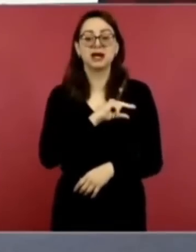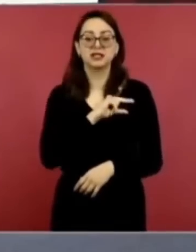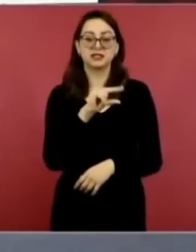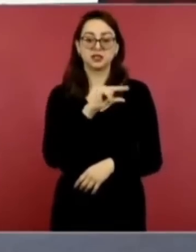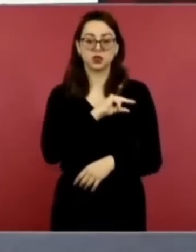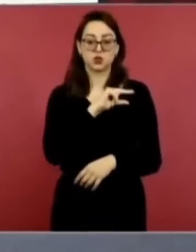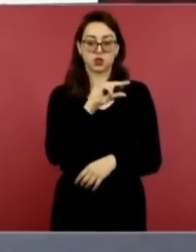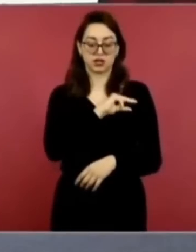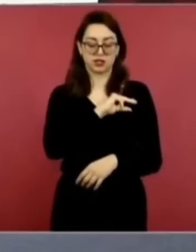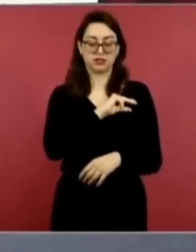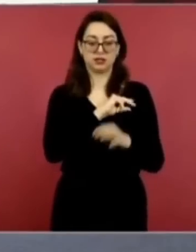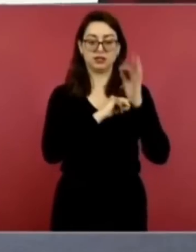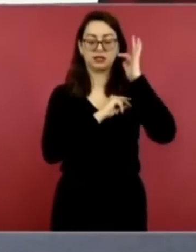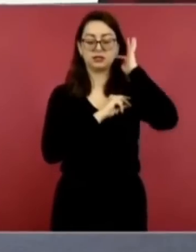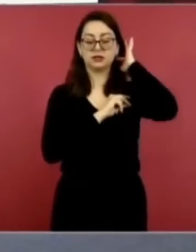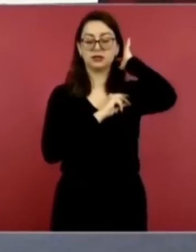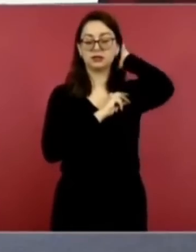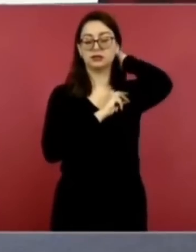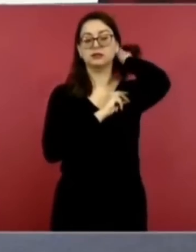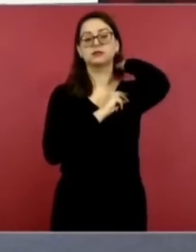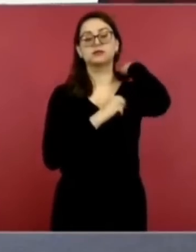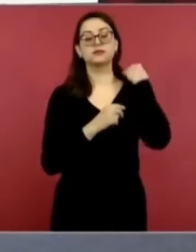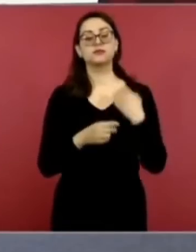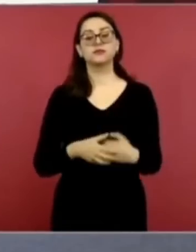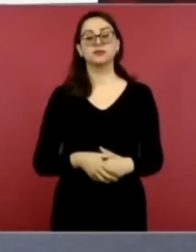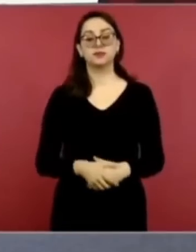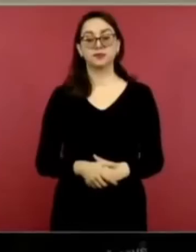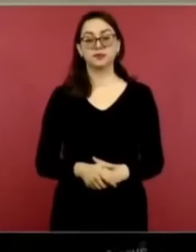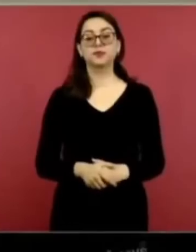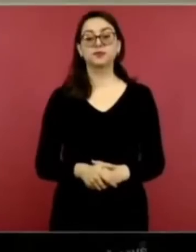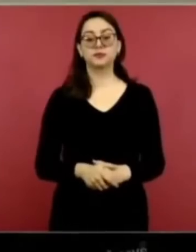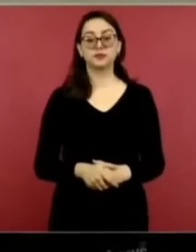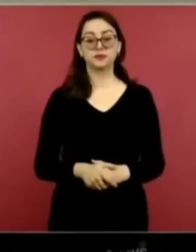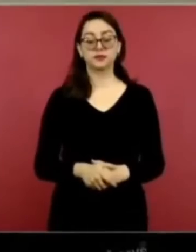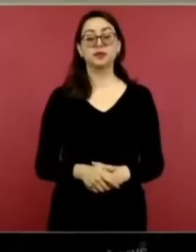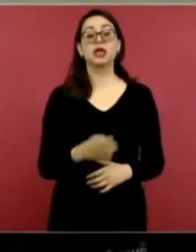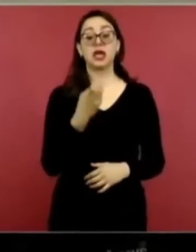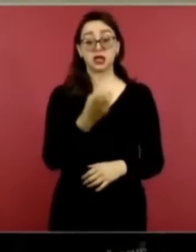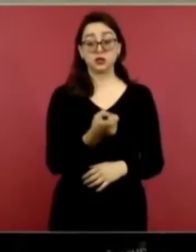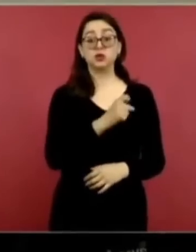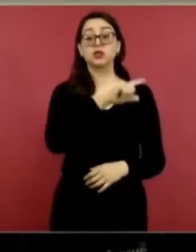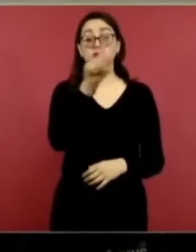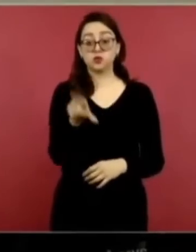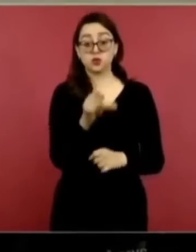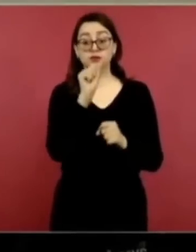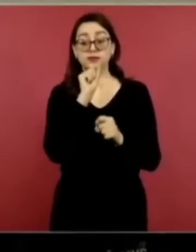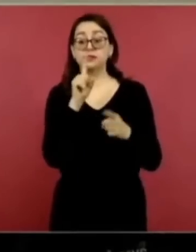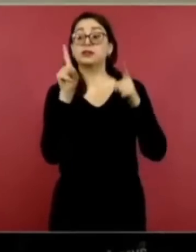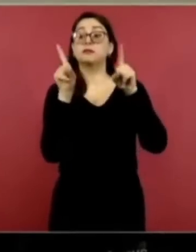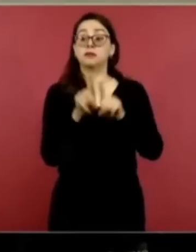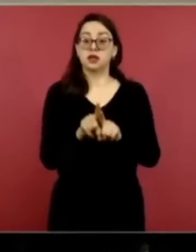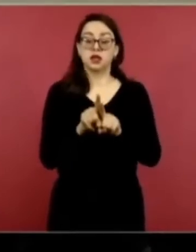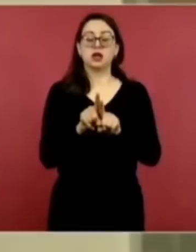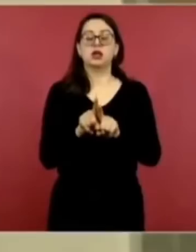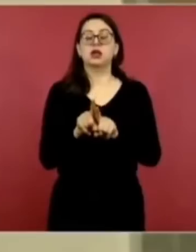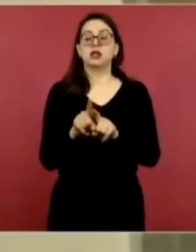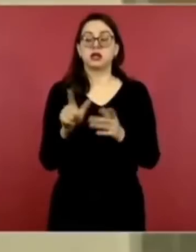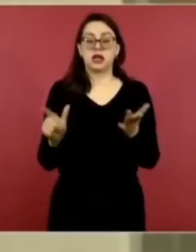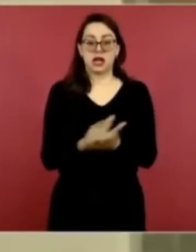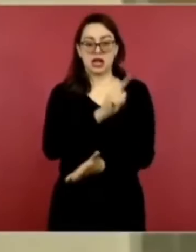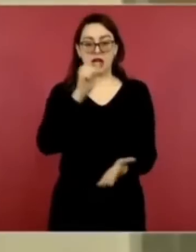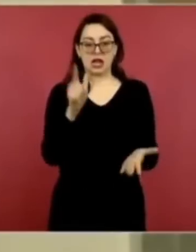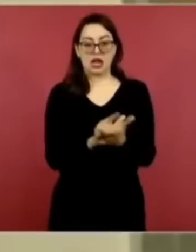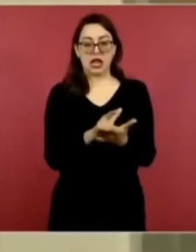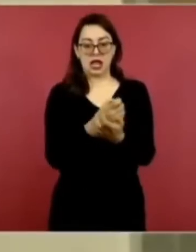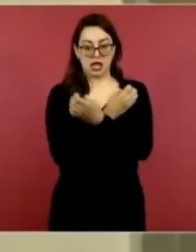Eso tiene también que ver con la reforma posterior a la educación. Yo no estoy en contra